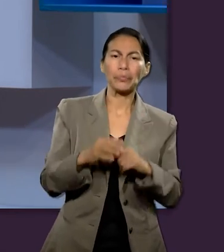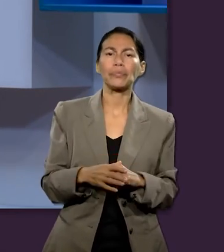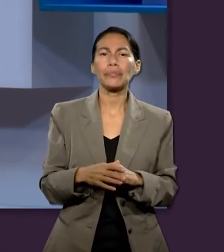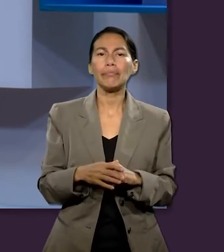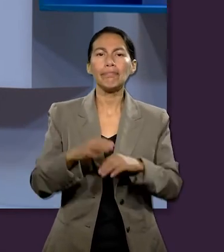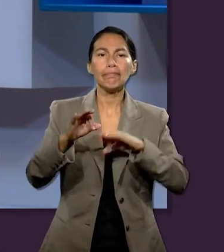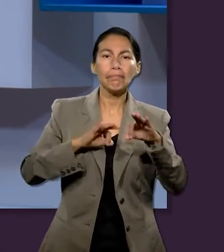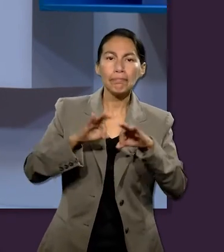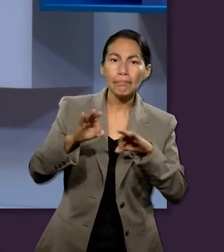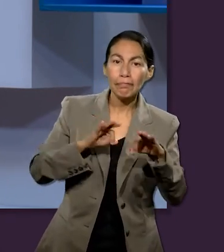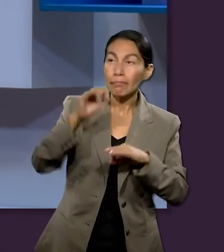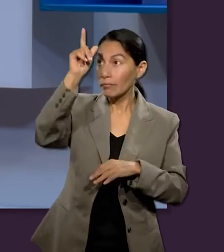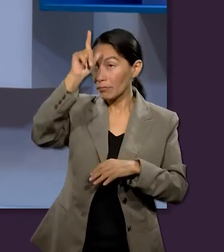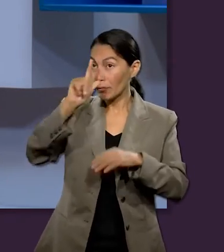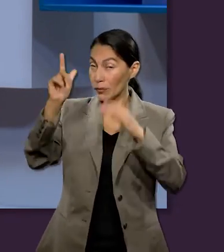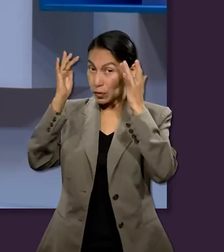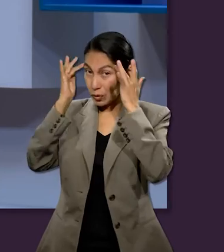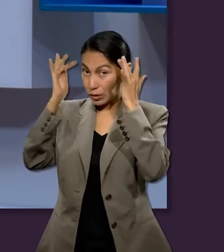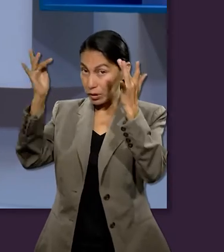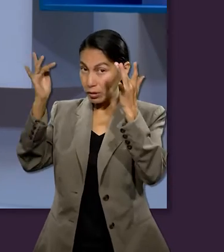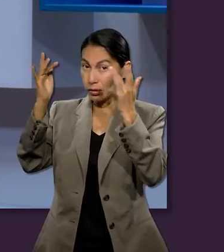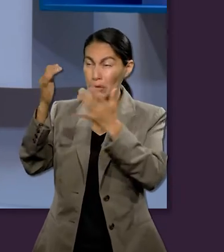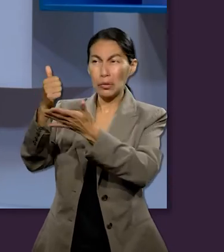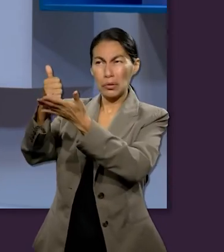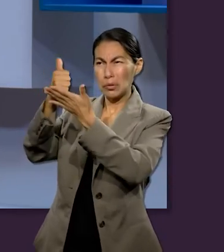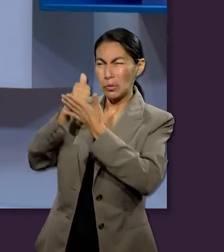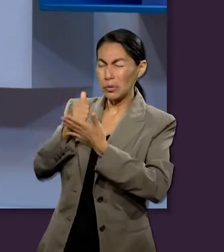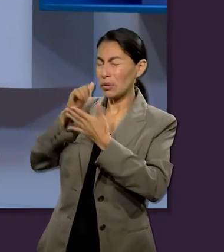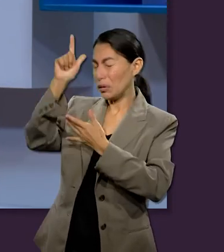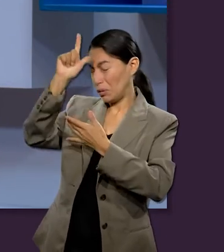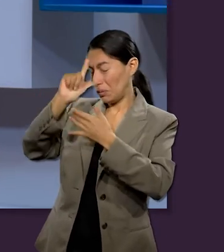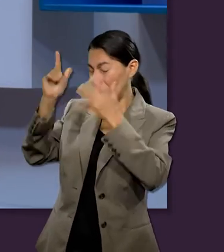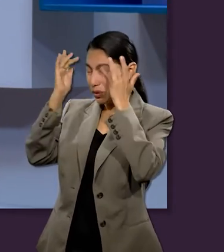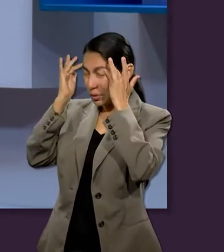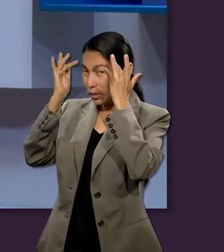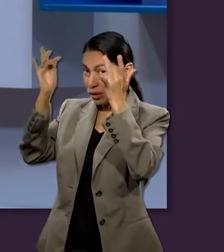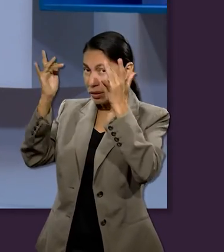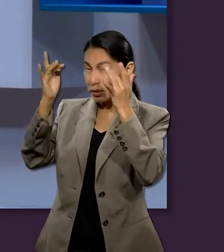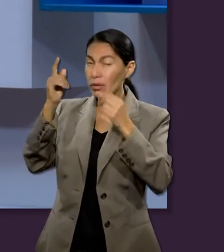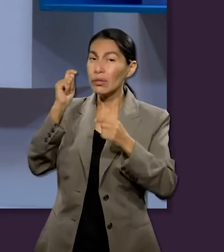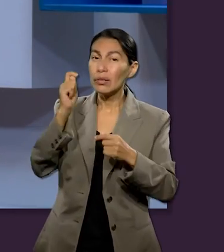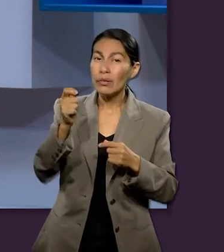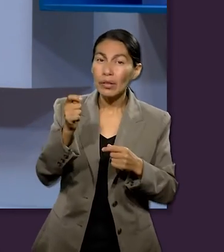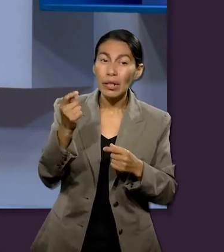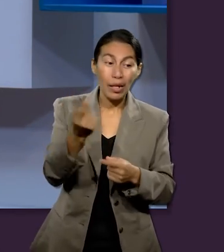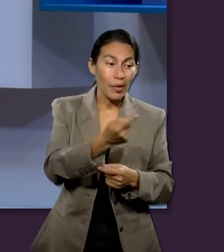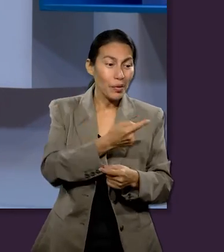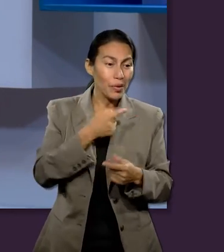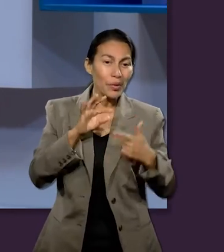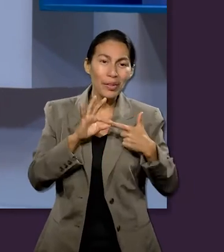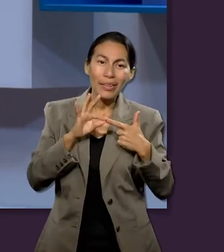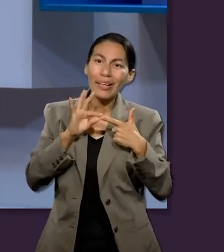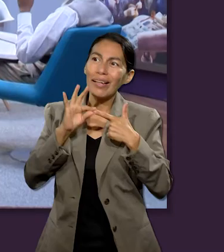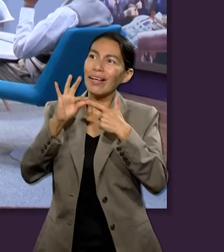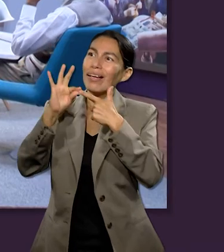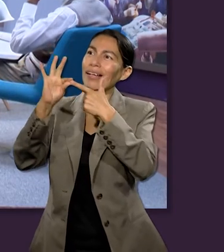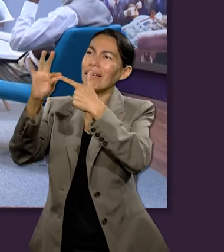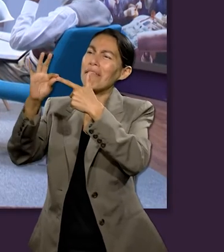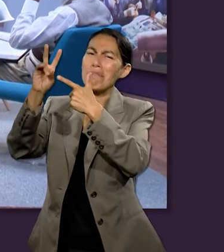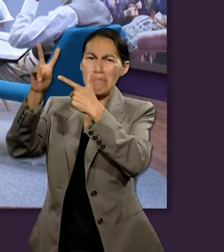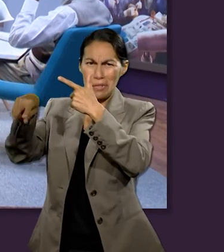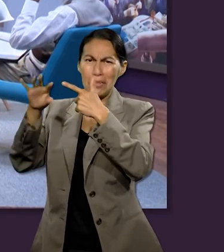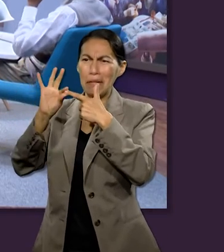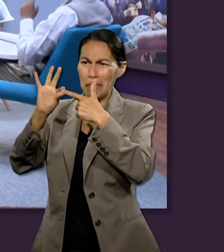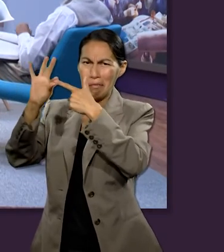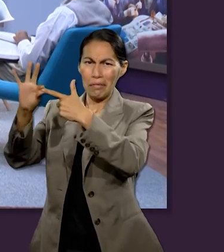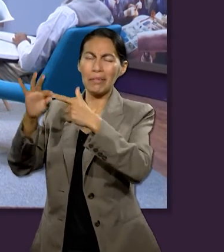resumir entre lo que ustedes dijeron que el trabajo del Espíritu Santo o la ayuda del Espíritu Santo consiste